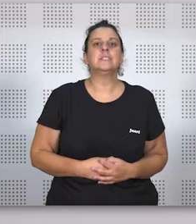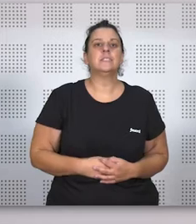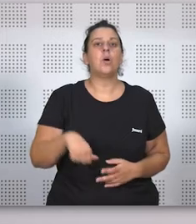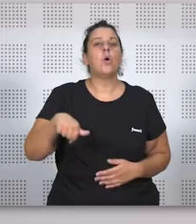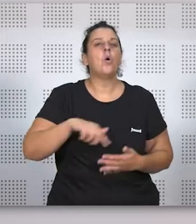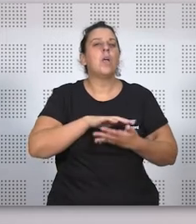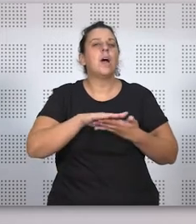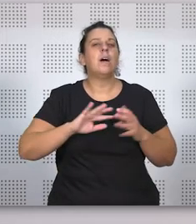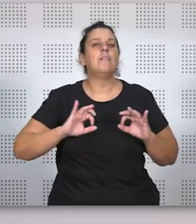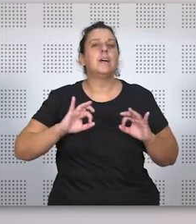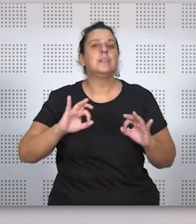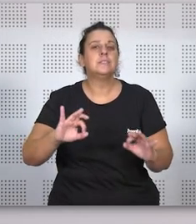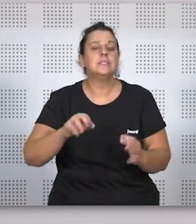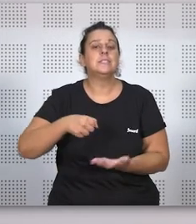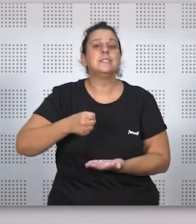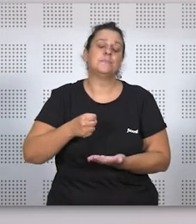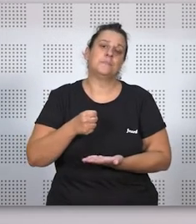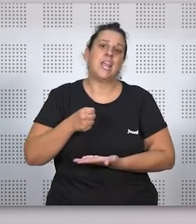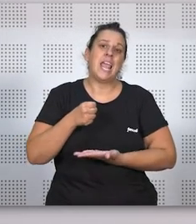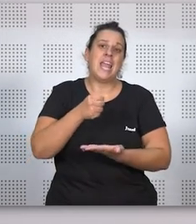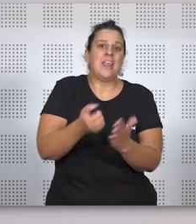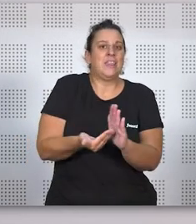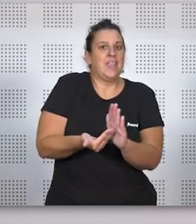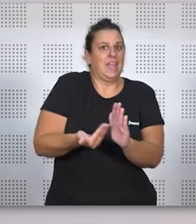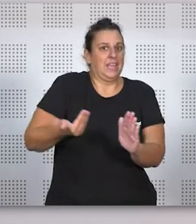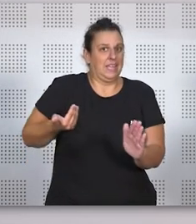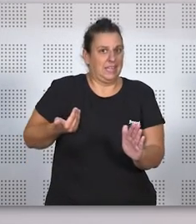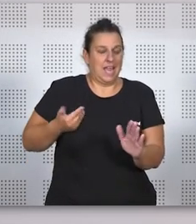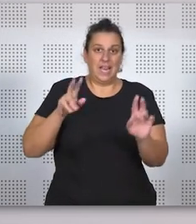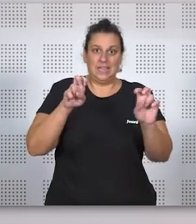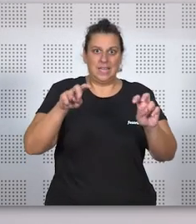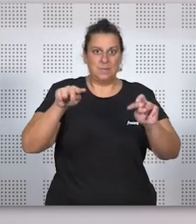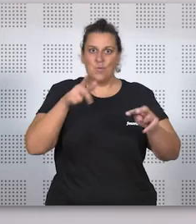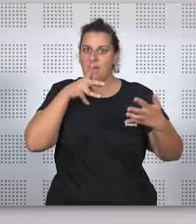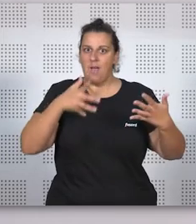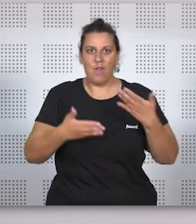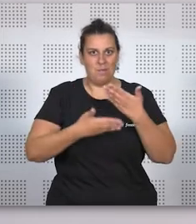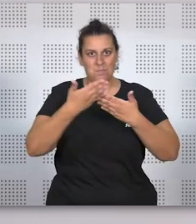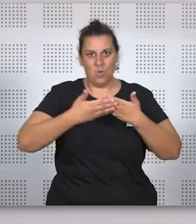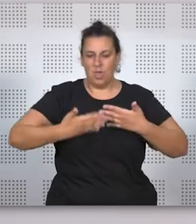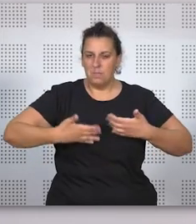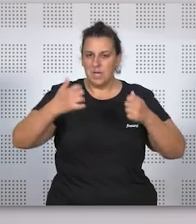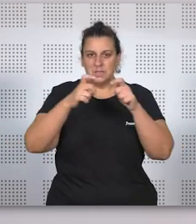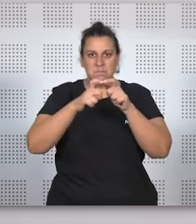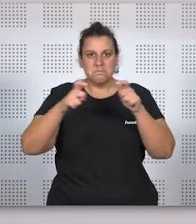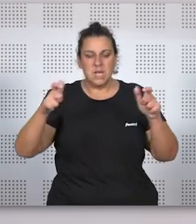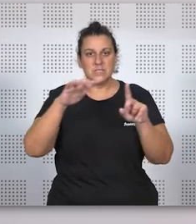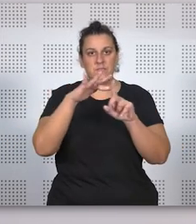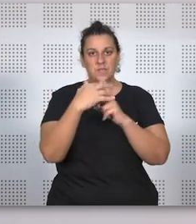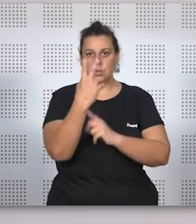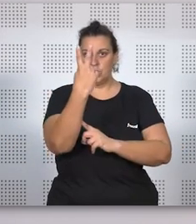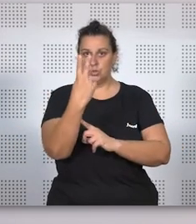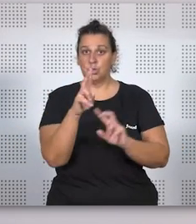hoy en concreto de la desheredación, es una materia que yo creo que ha cobrado a actualidad, no sé si estarás de acuerdo conmigo, por dos factores,